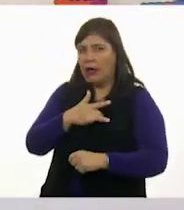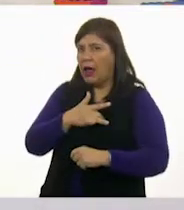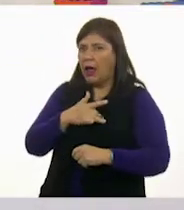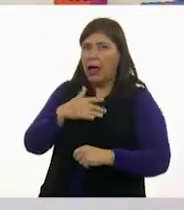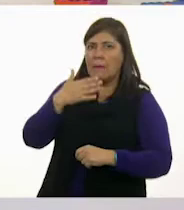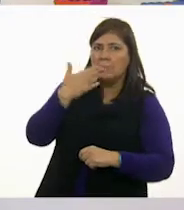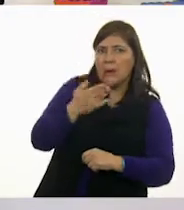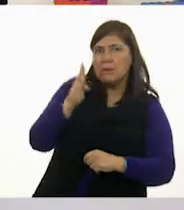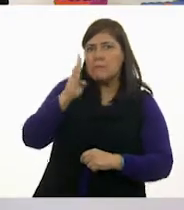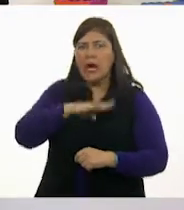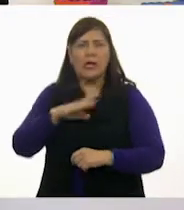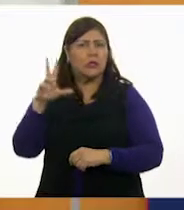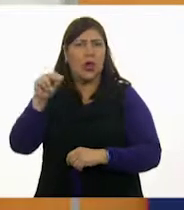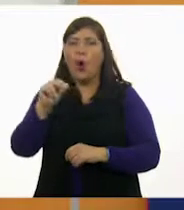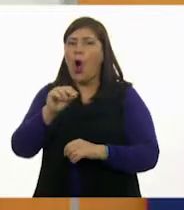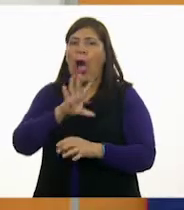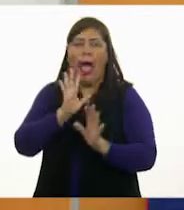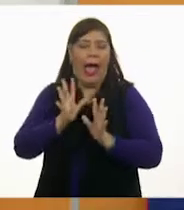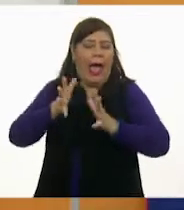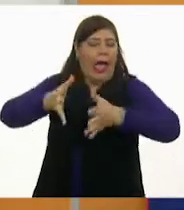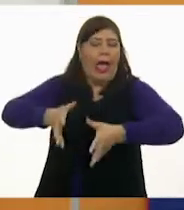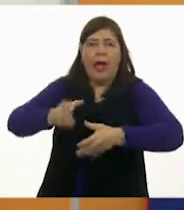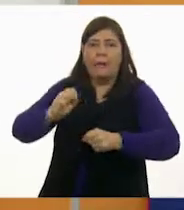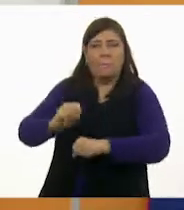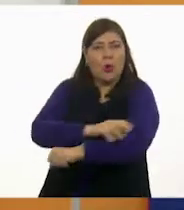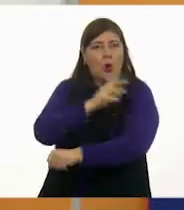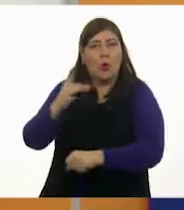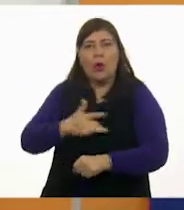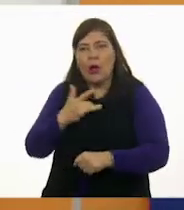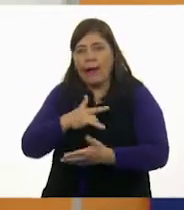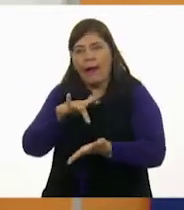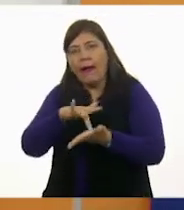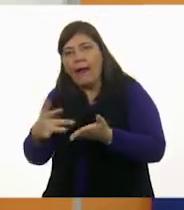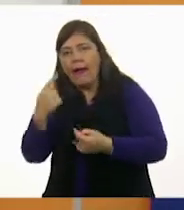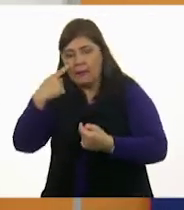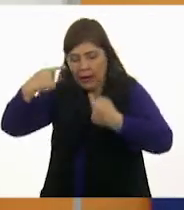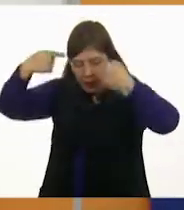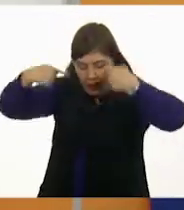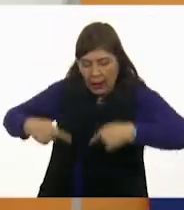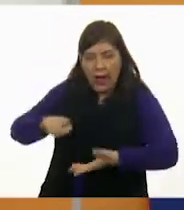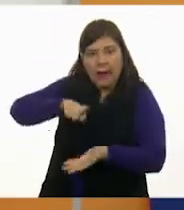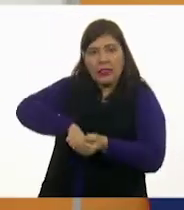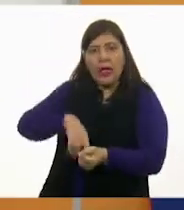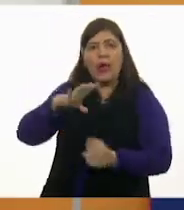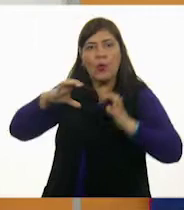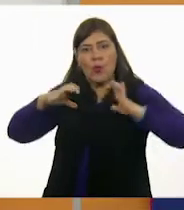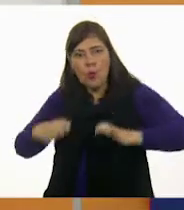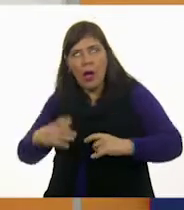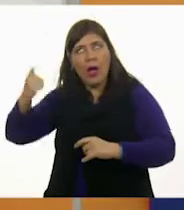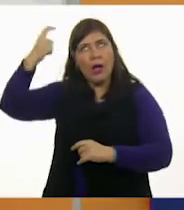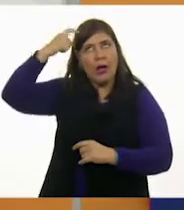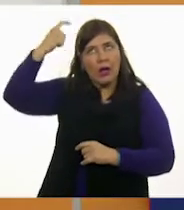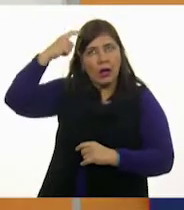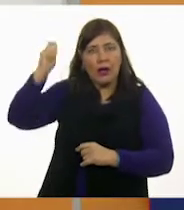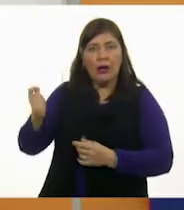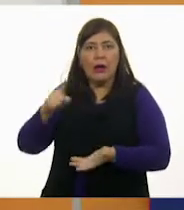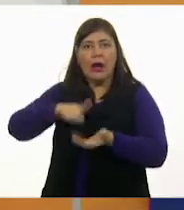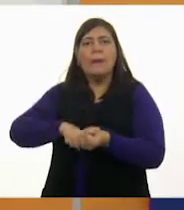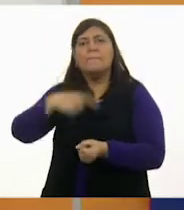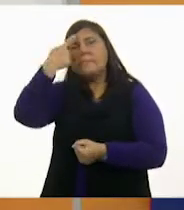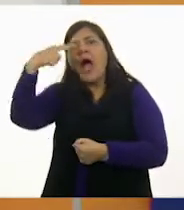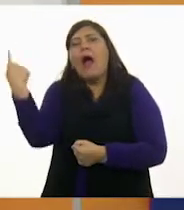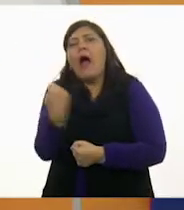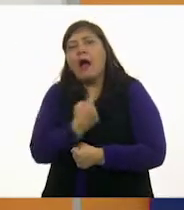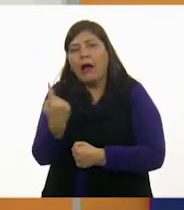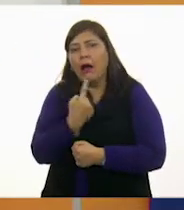buenas ni malas, solo son emociones. Son algo que está ahí en nuestro cuerpo, en nuestra mente, para evitar